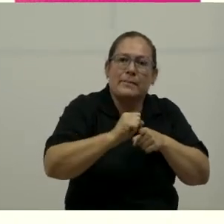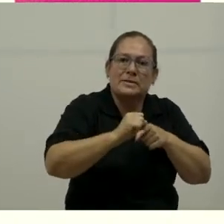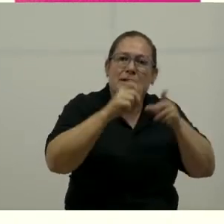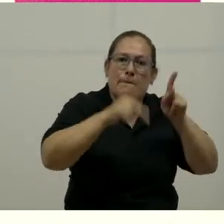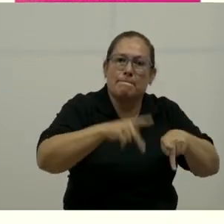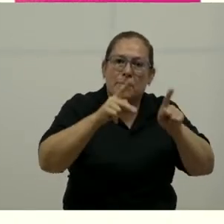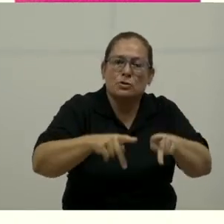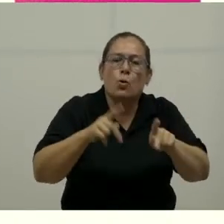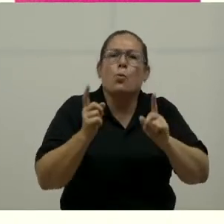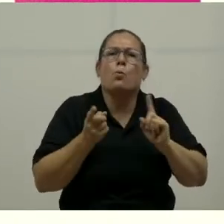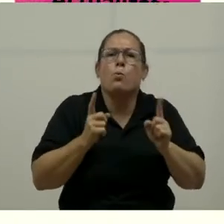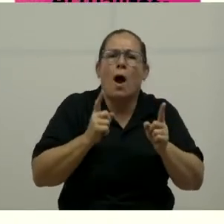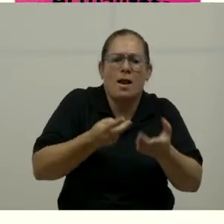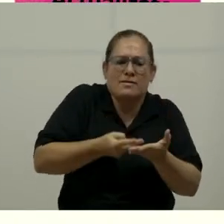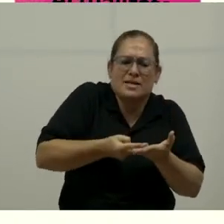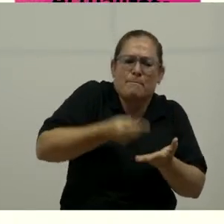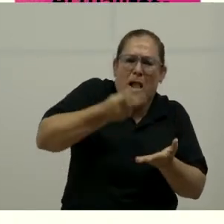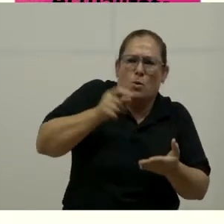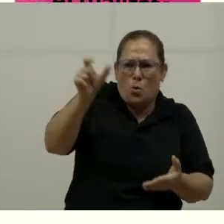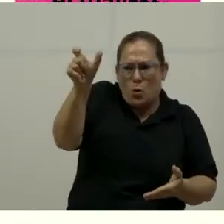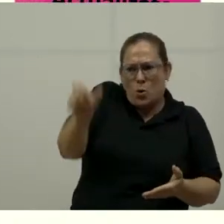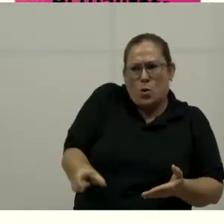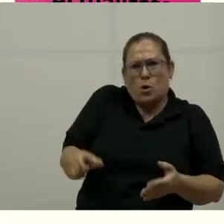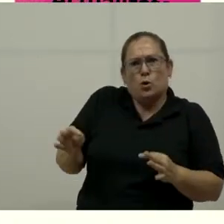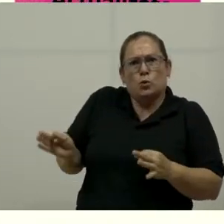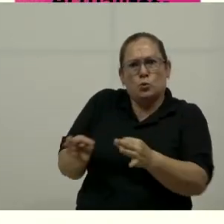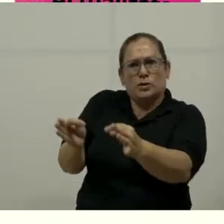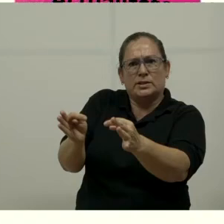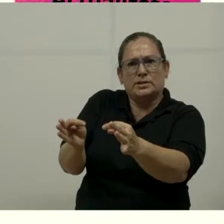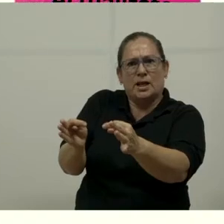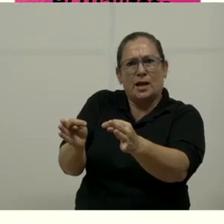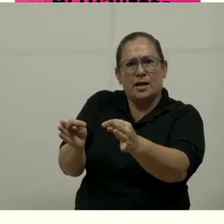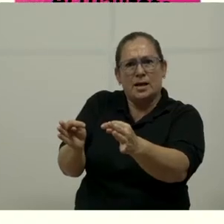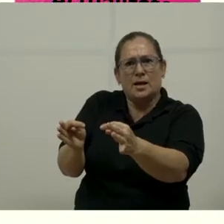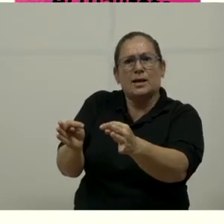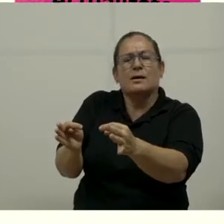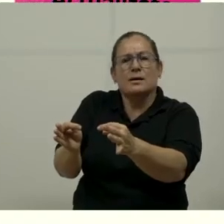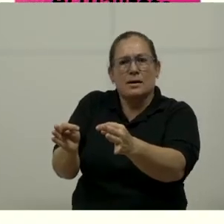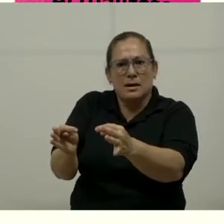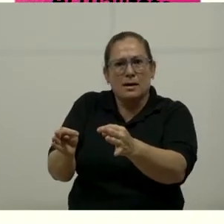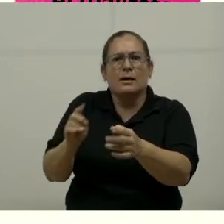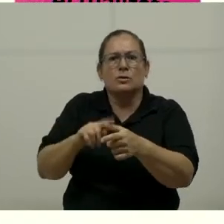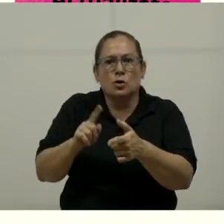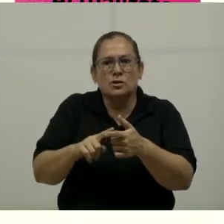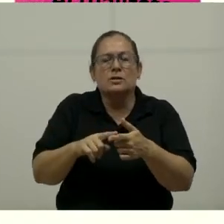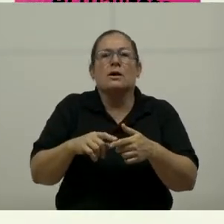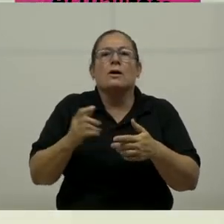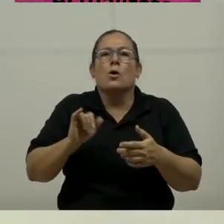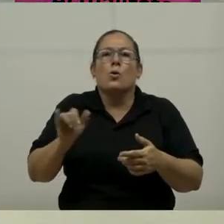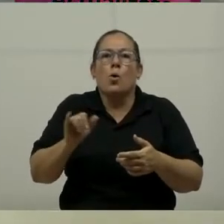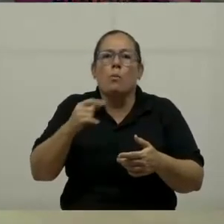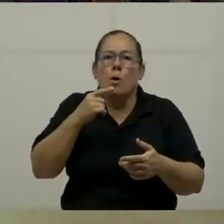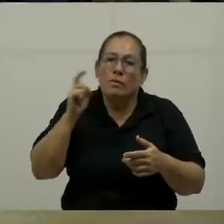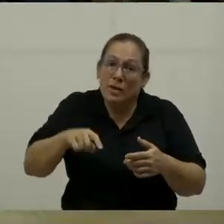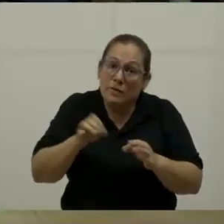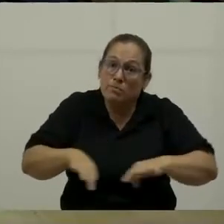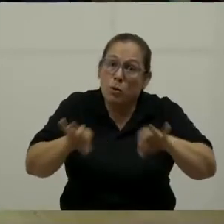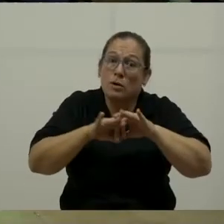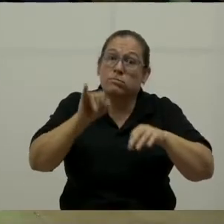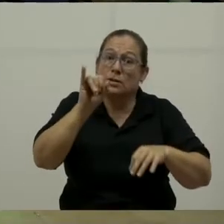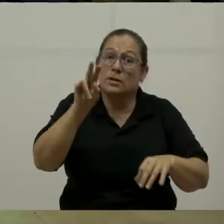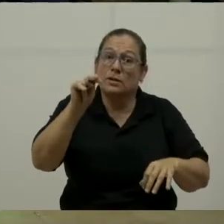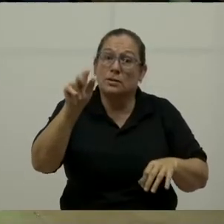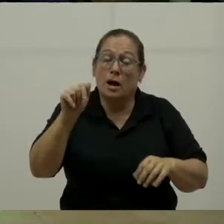realmente cuál es el valor que tiene un turista en Costa Rica. Así como acciones importantes como fortalecer el INAH y revisar los